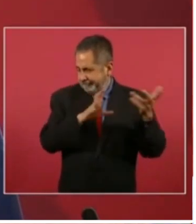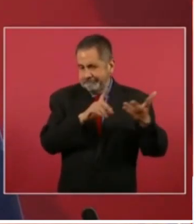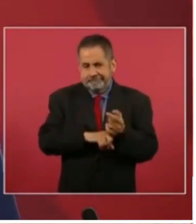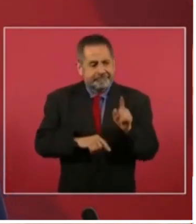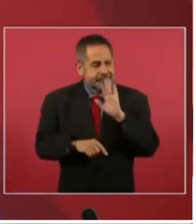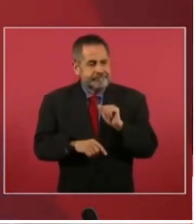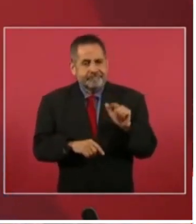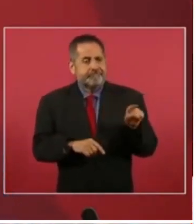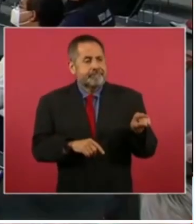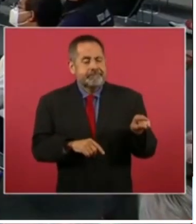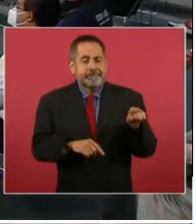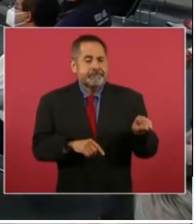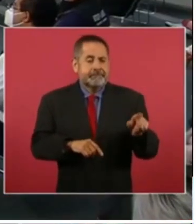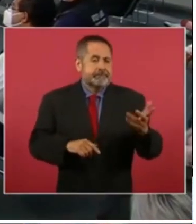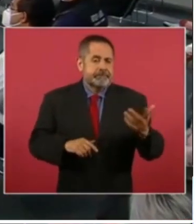Porque